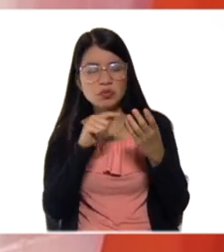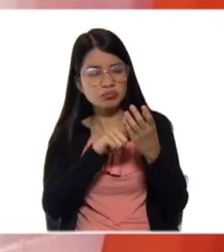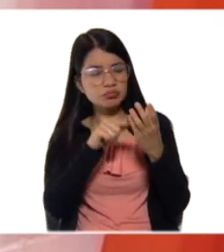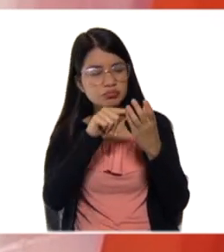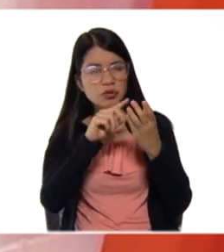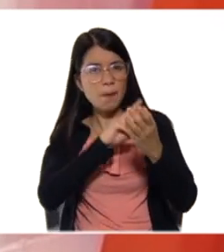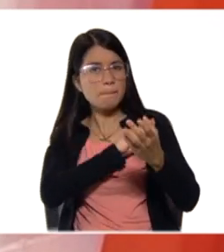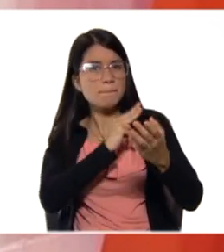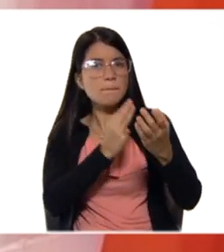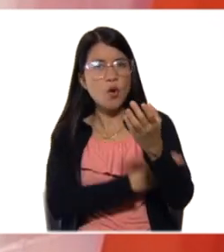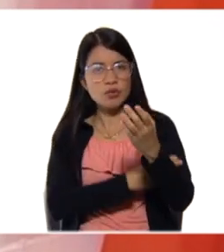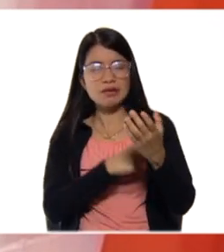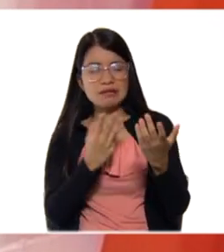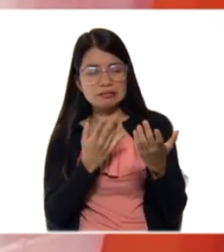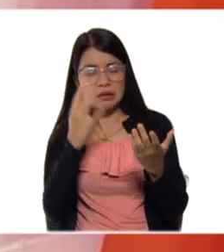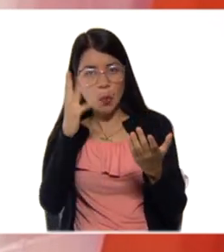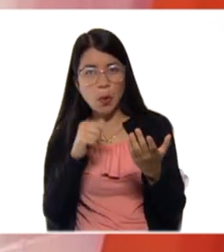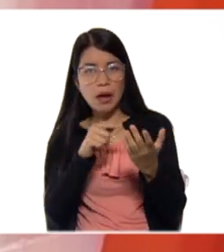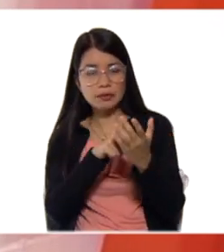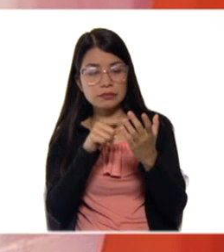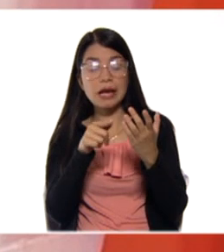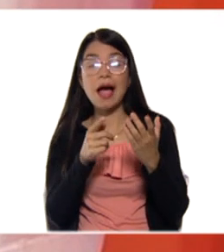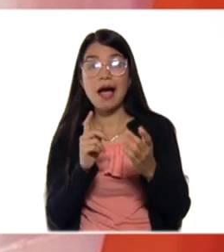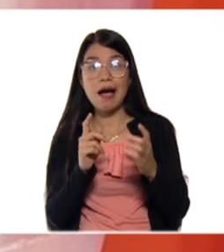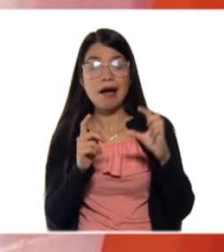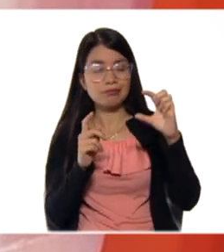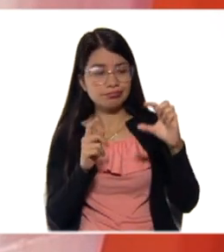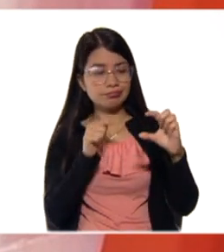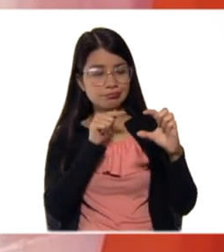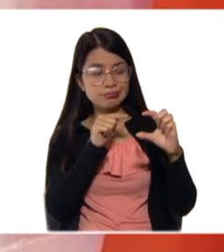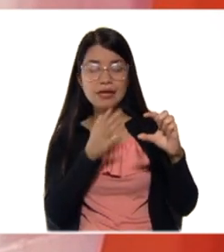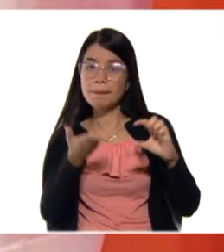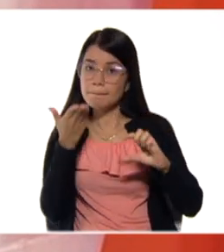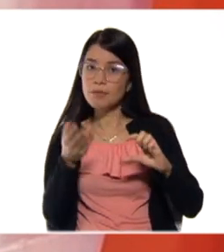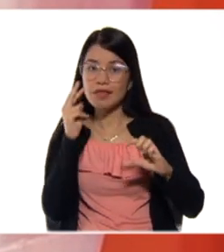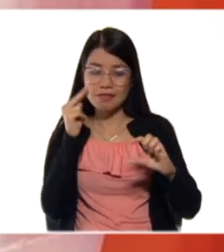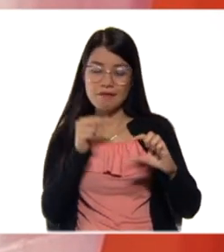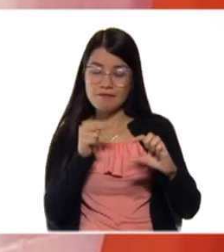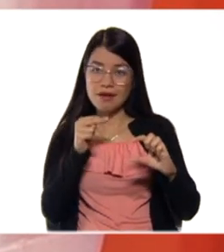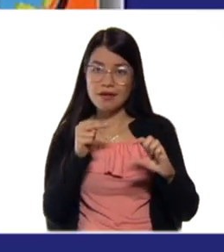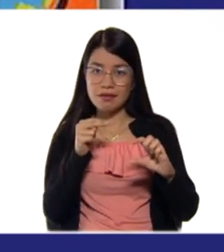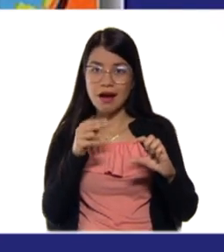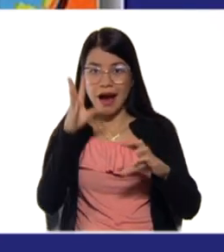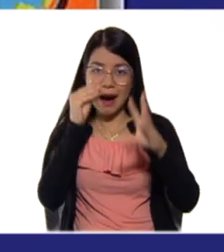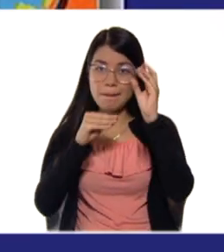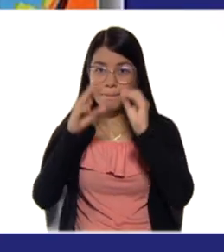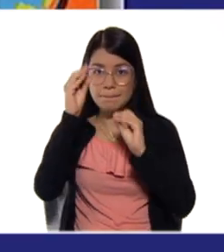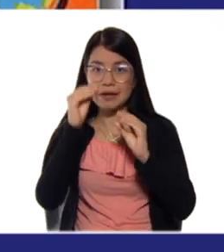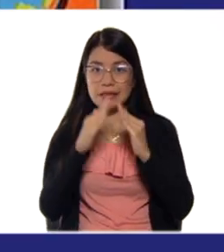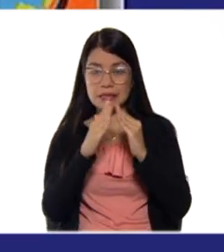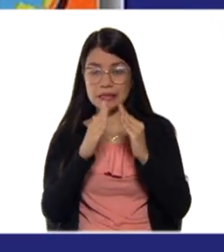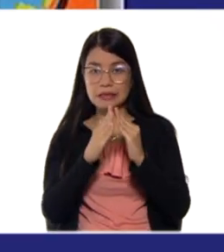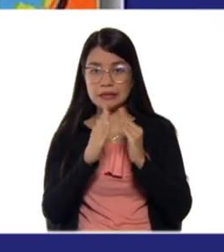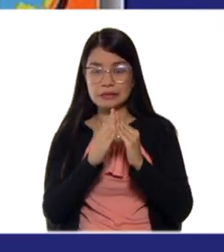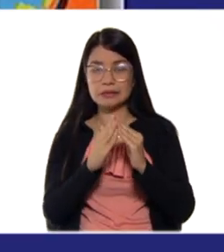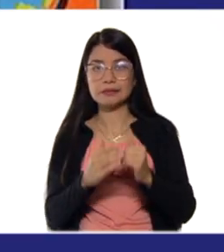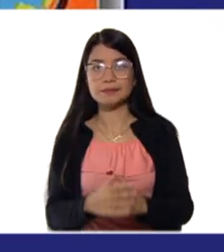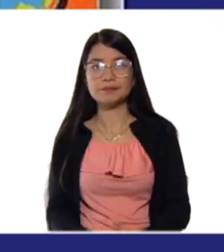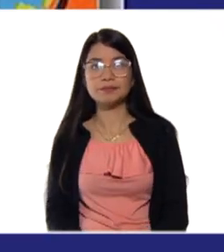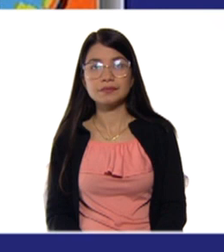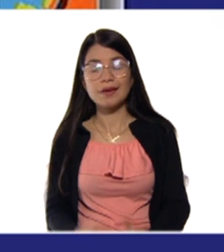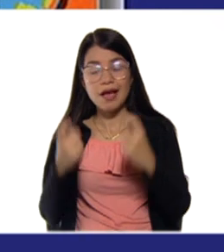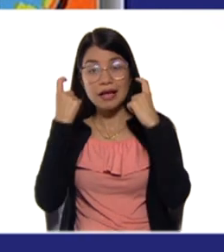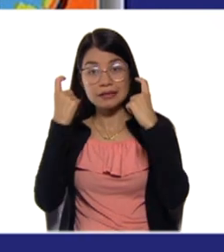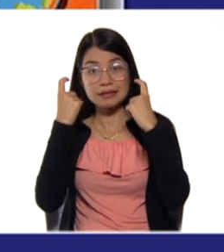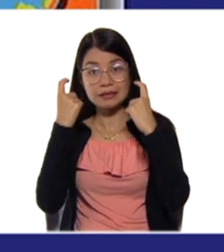porque a veces no nos detenemos a ver. Y esa es parte de nuestra formación en el hogar. Dentro de ella